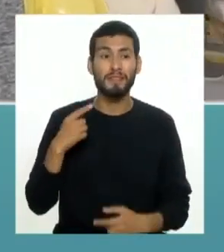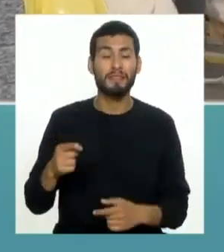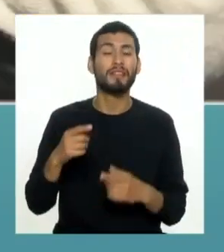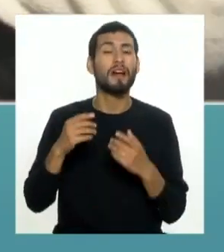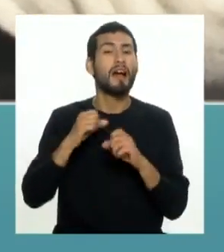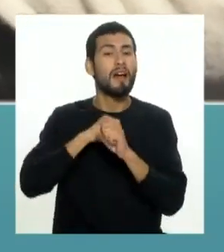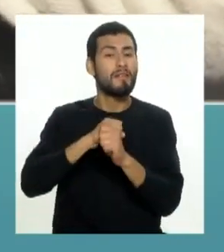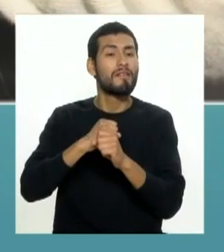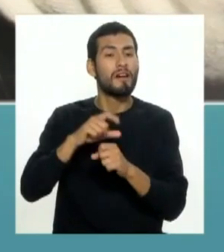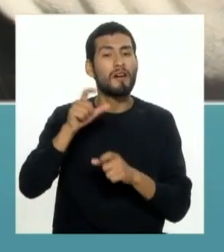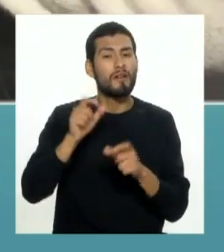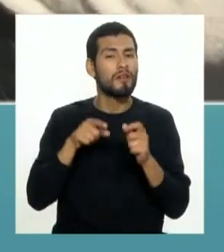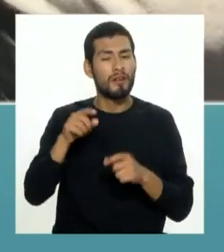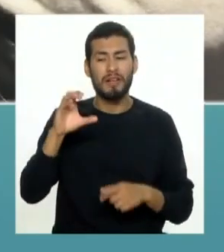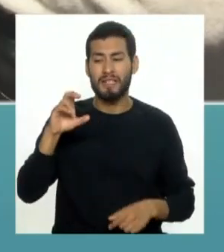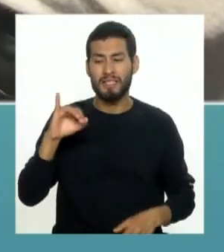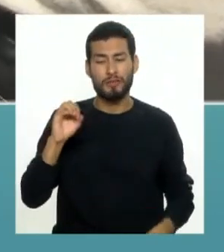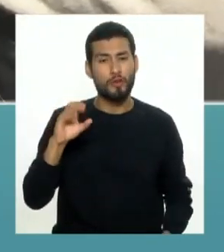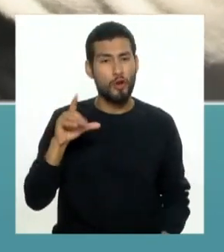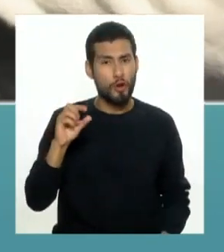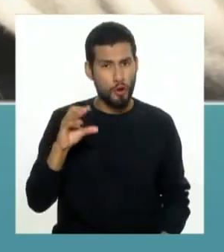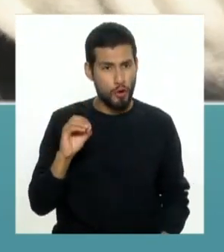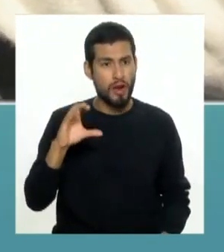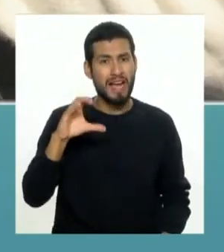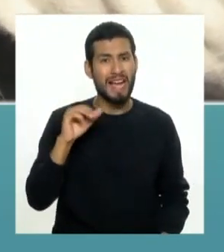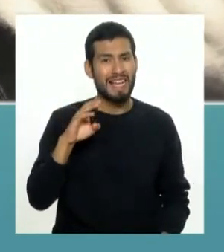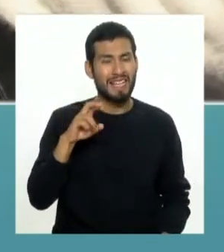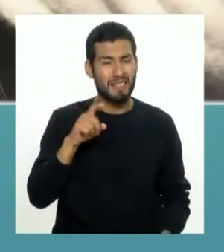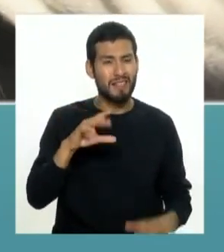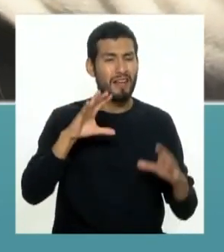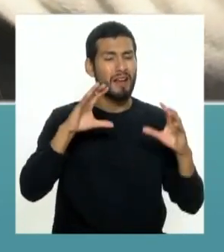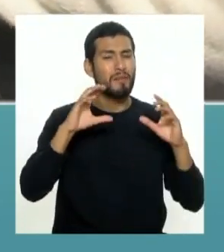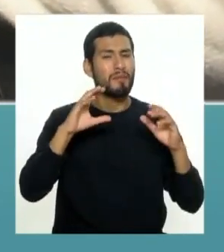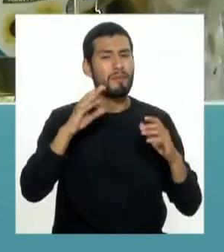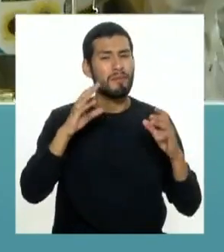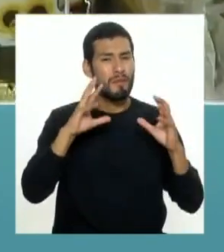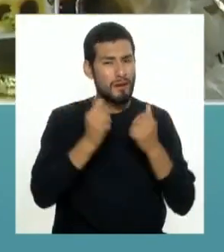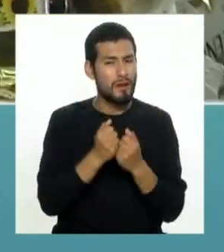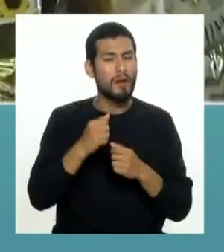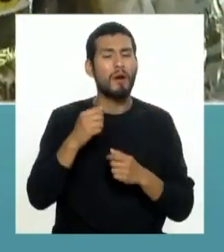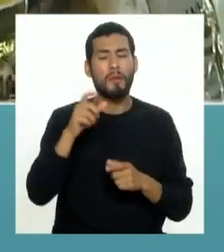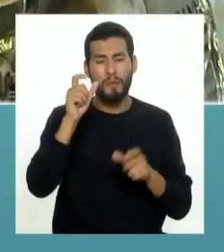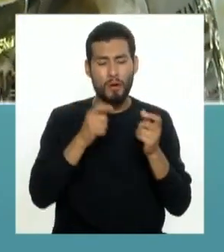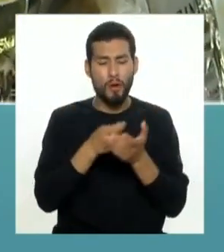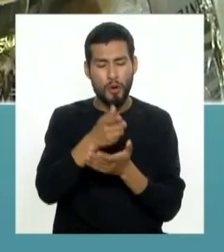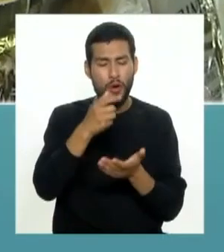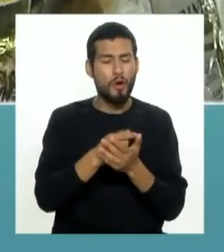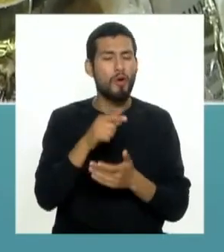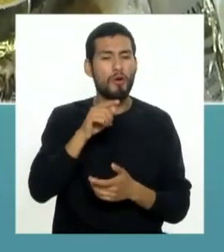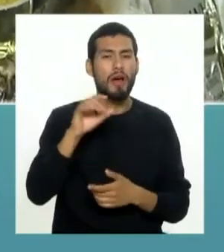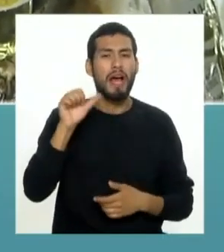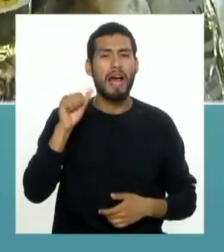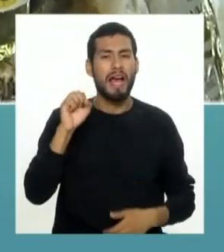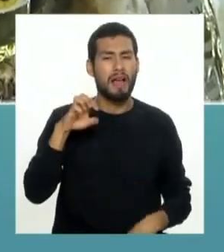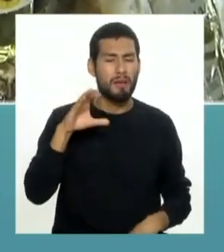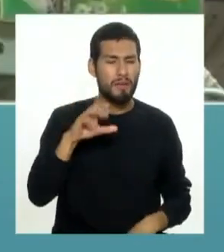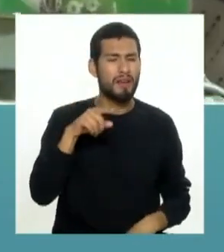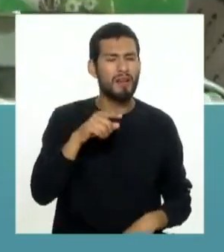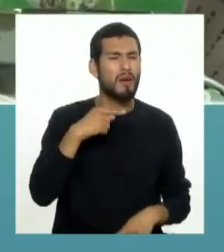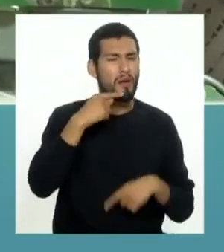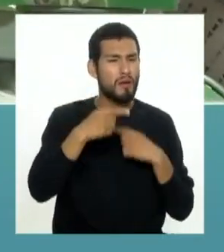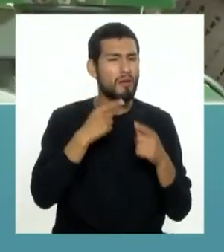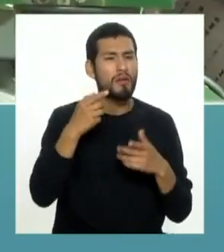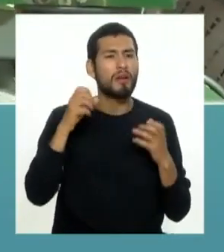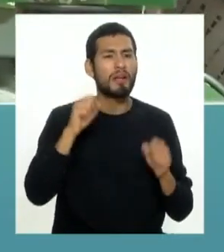del Consumidor nos visita Crisólogo Cáceres, presidente de la Asociación Peruana de Consumidores y Usuarios ASPEC para hablar sobre la